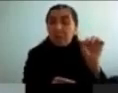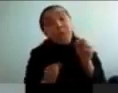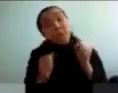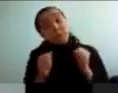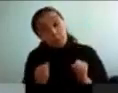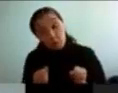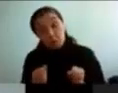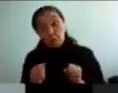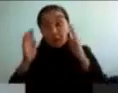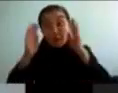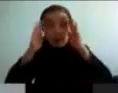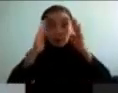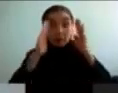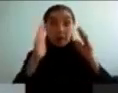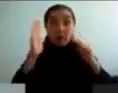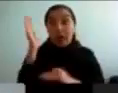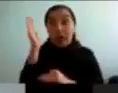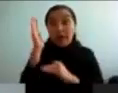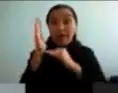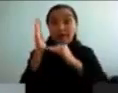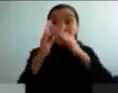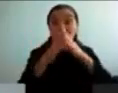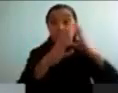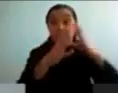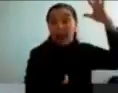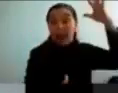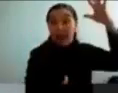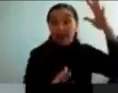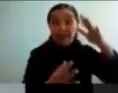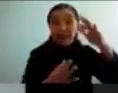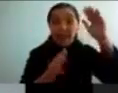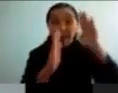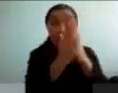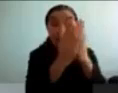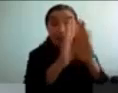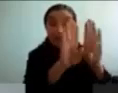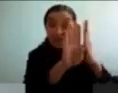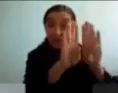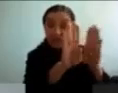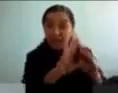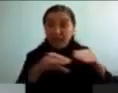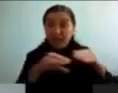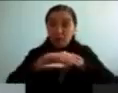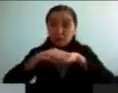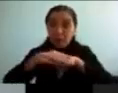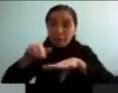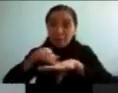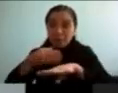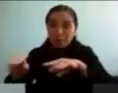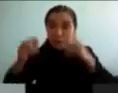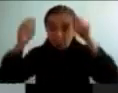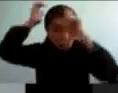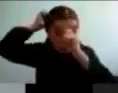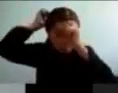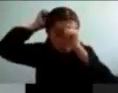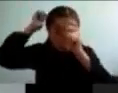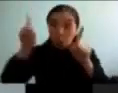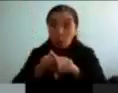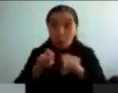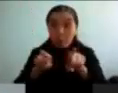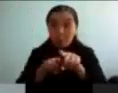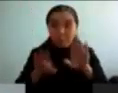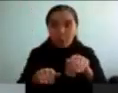concentrados, justamente en eso. Tratando de identificar, qué ventanas estaban prendidas, si las zapatillas eran las mismas, si el gorro era el mismo, etcétera, etcétera, etcétera.